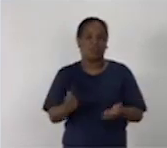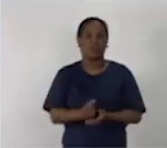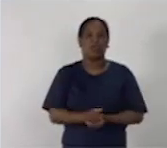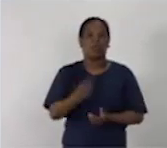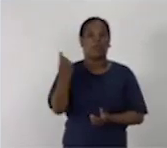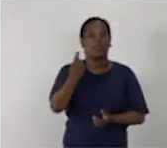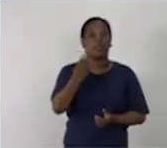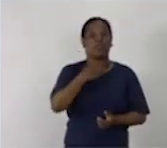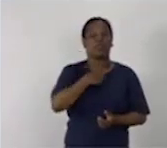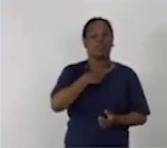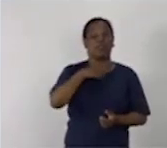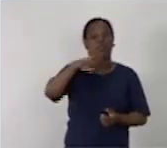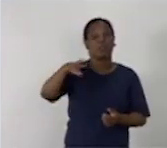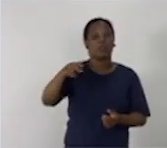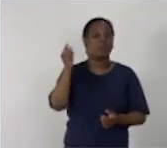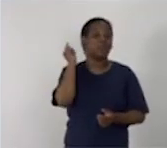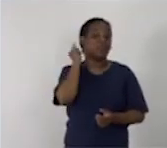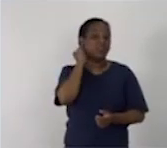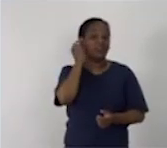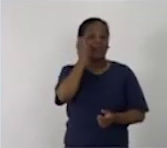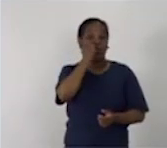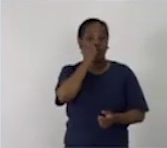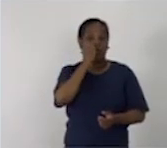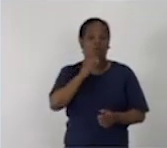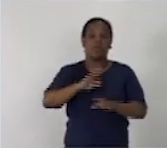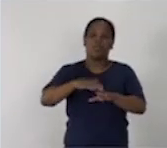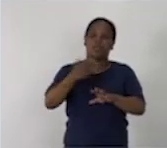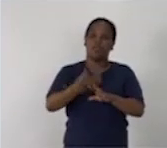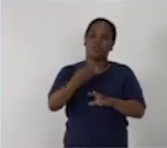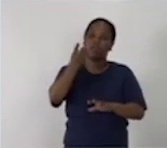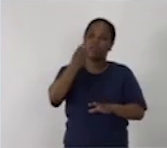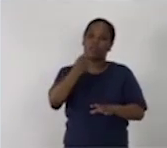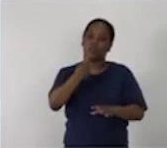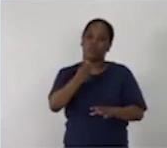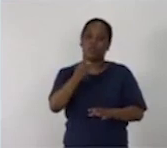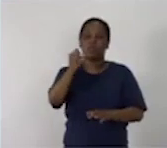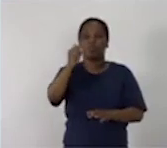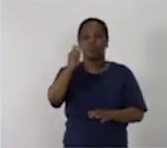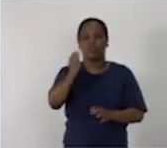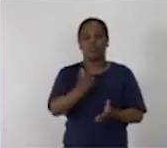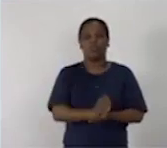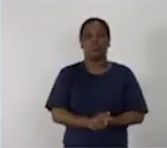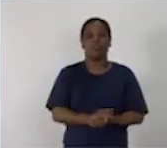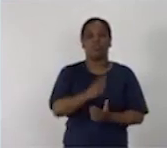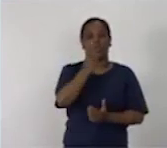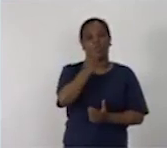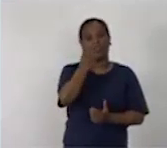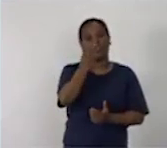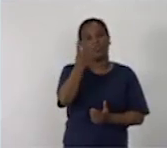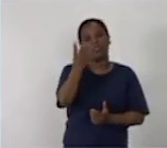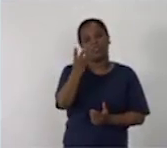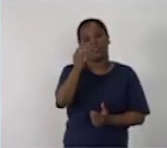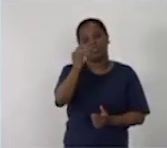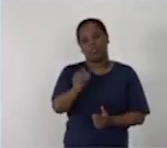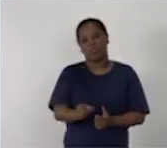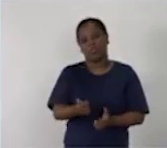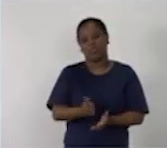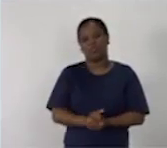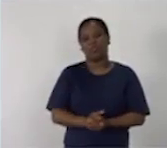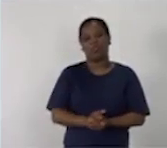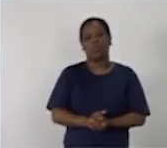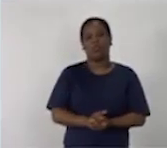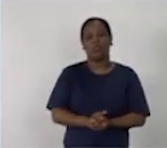fijarse en el género y el número del sustantivo. Tengan presente a la hora de escribir,